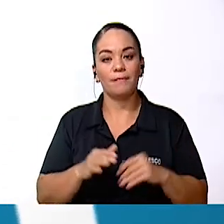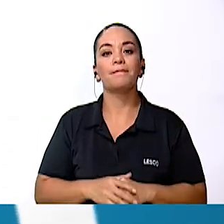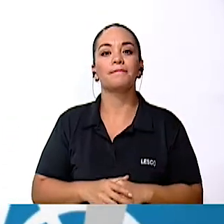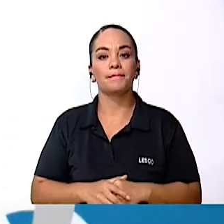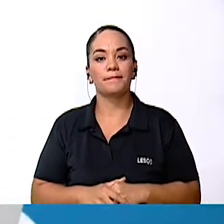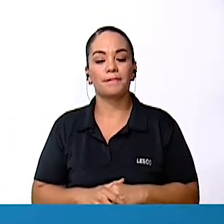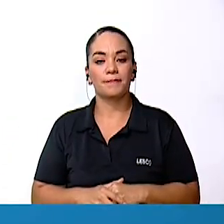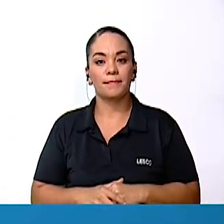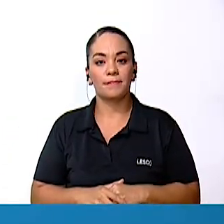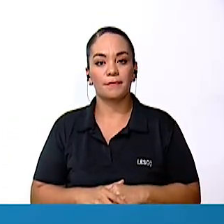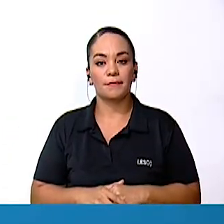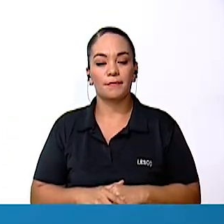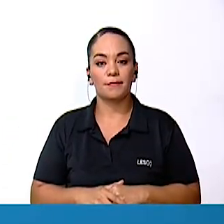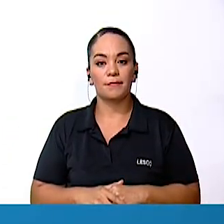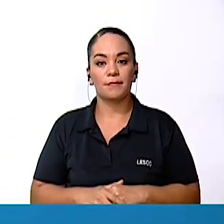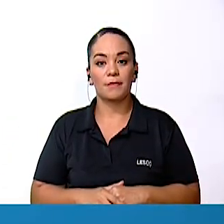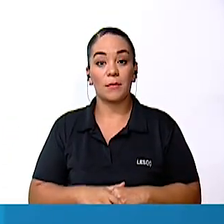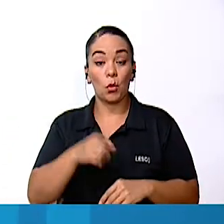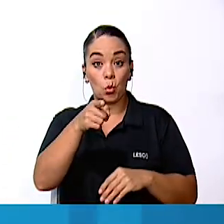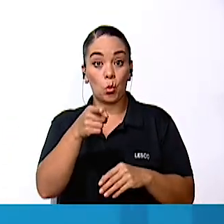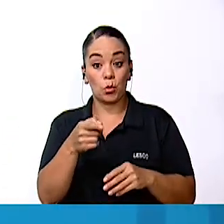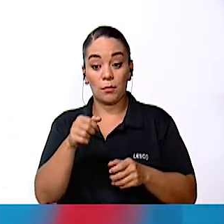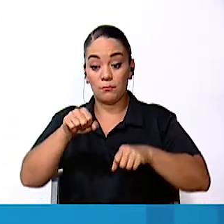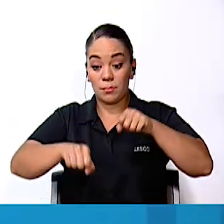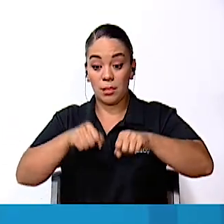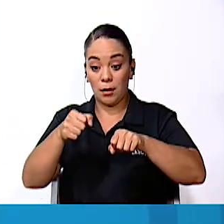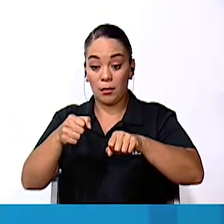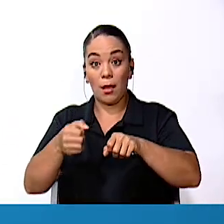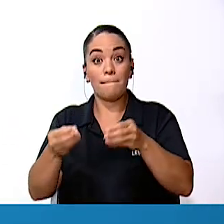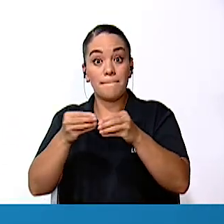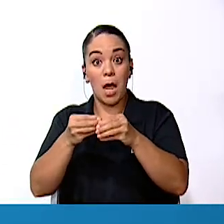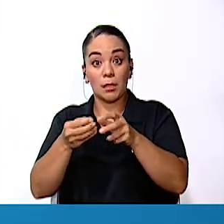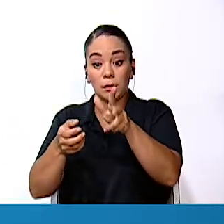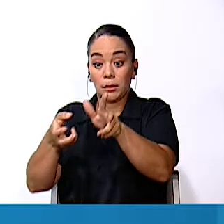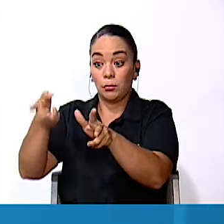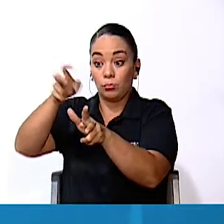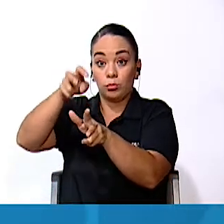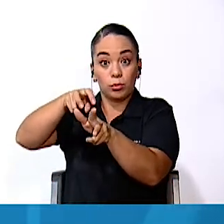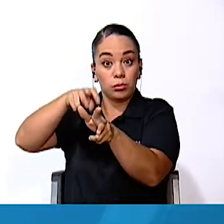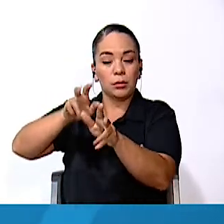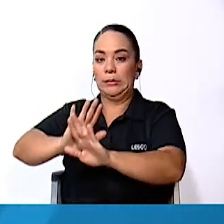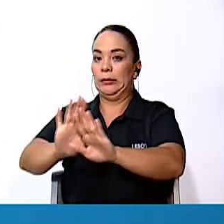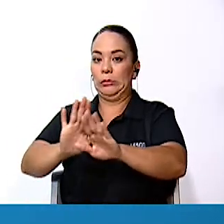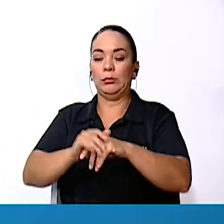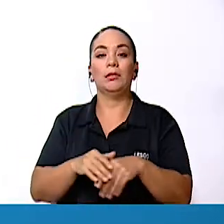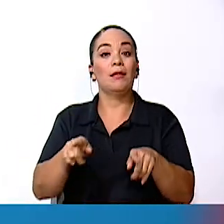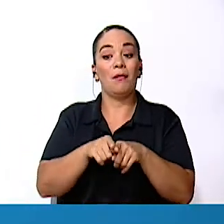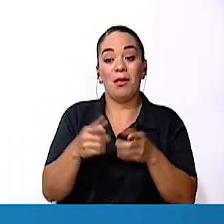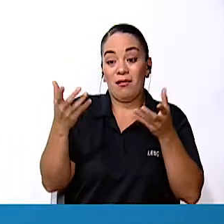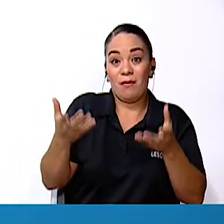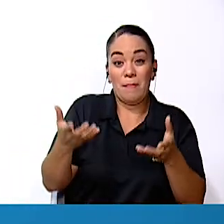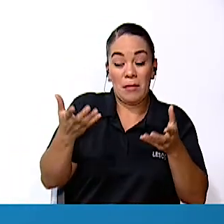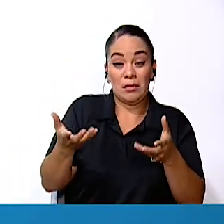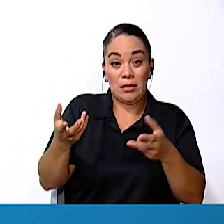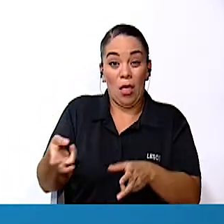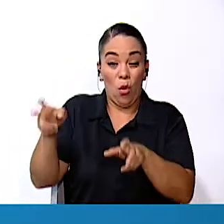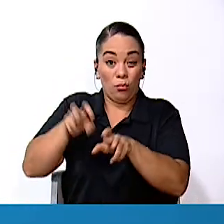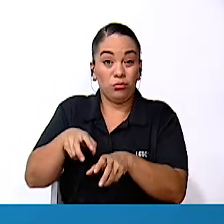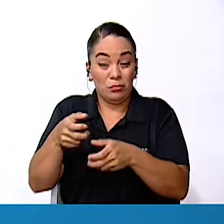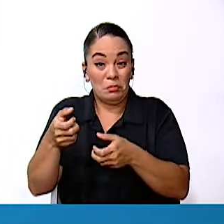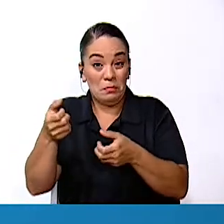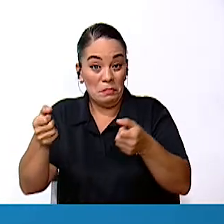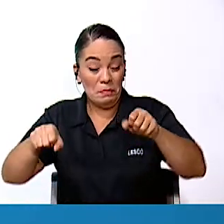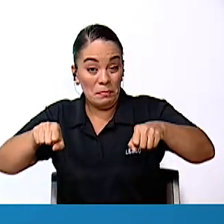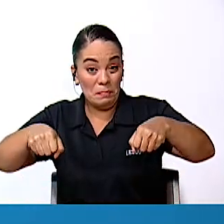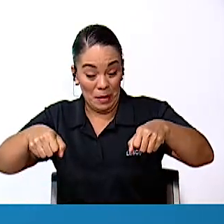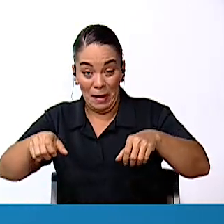detenerlo No lleves a más personas que para la que fue diseñada tu bicicleta No transportes ninguna carga que impida el debido control de tu bicicleta